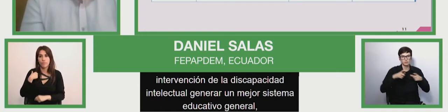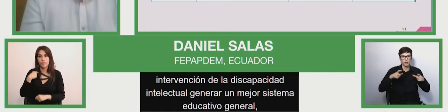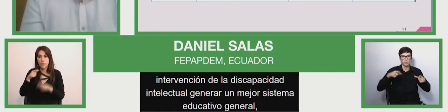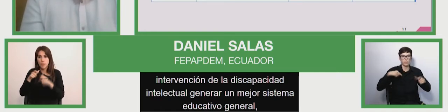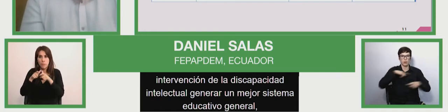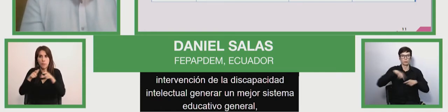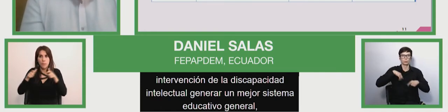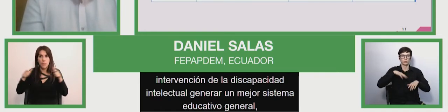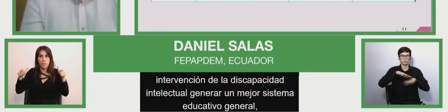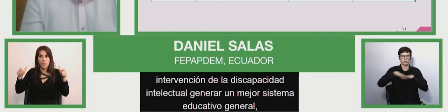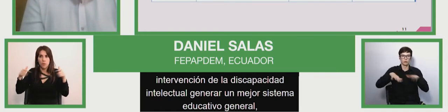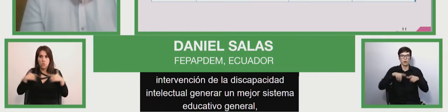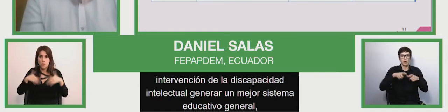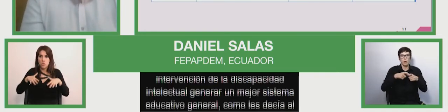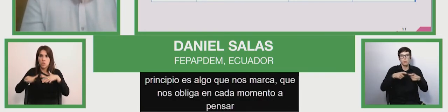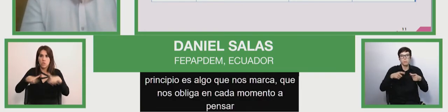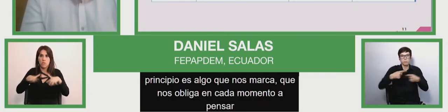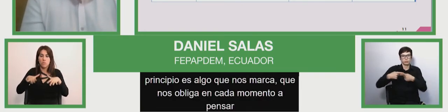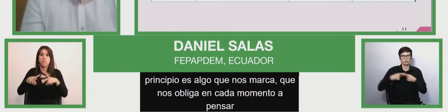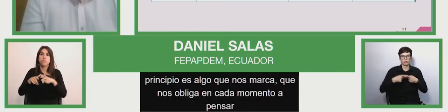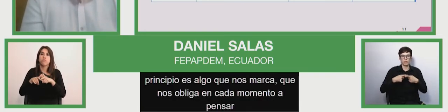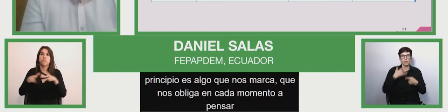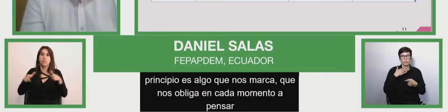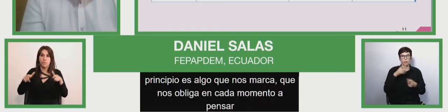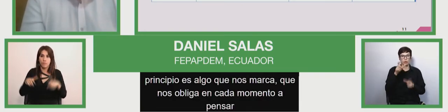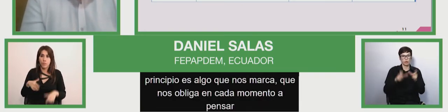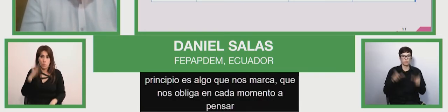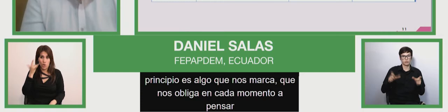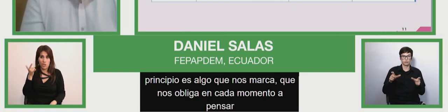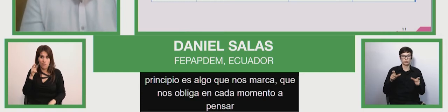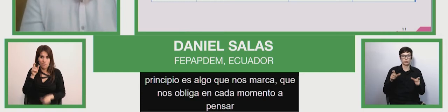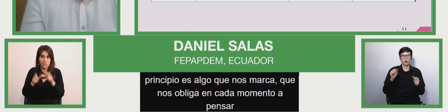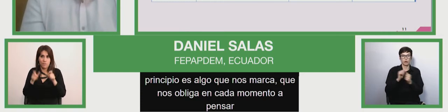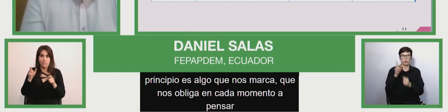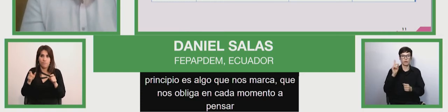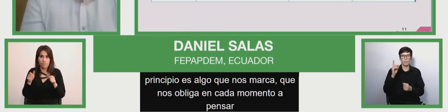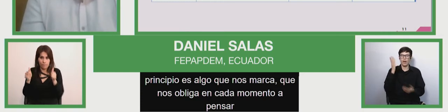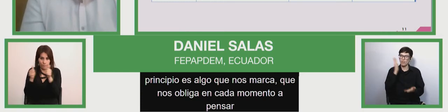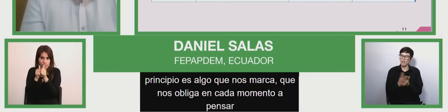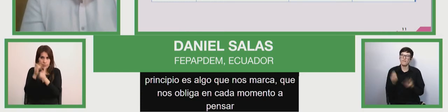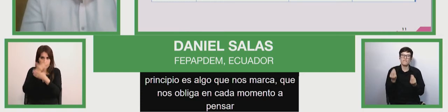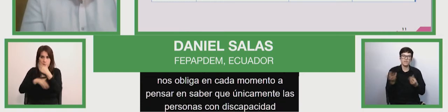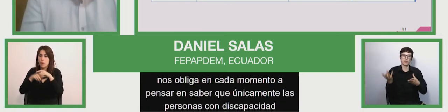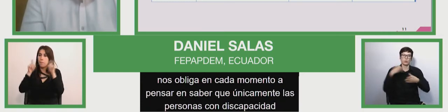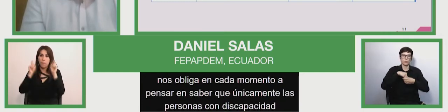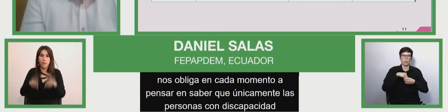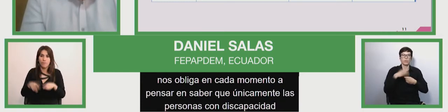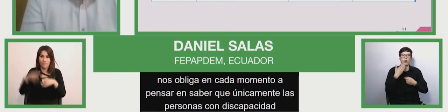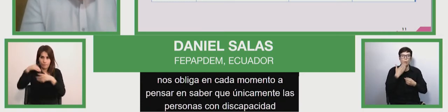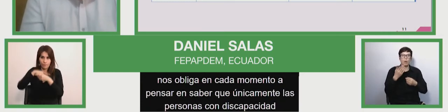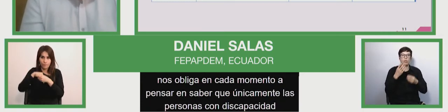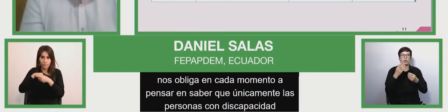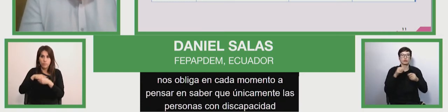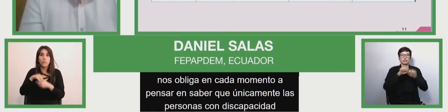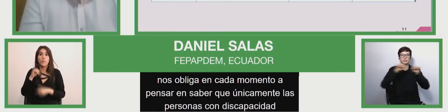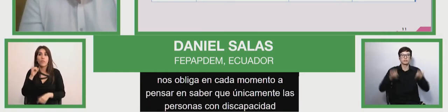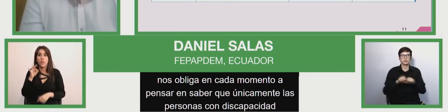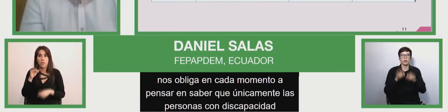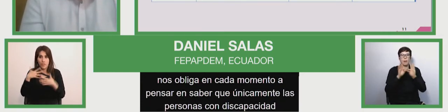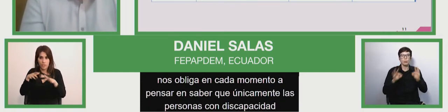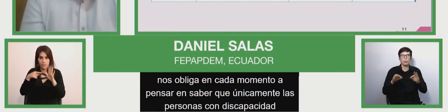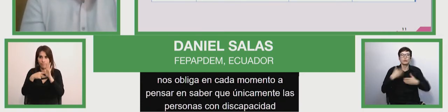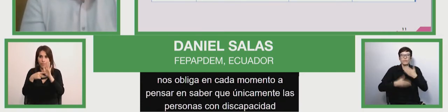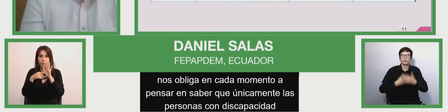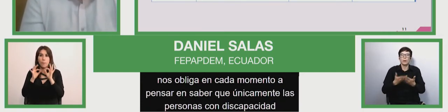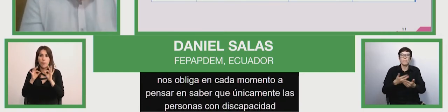en saber que únicamente la persona con discapacidad estará bien incluida cuando el sistema educativo funcione para todos y como bien decía Magdalena